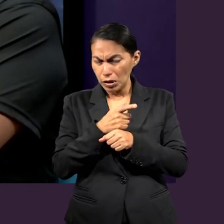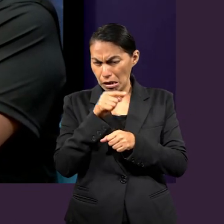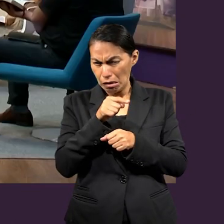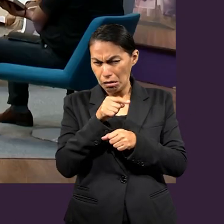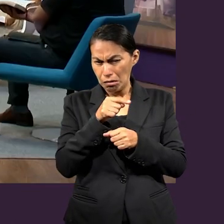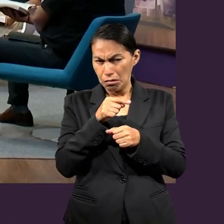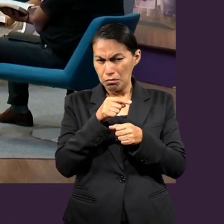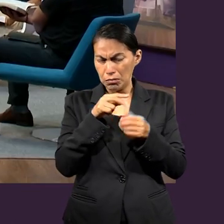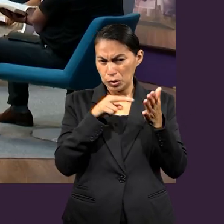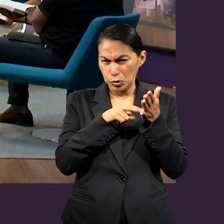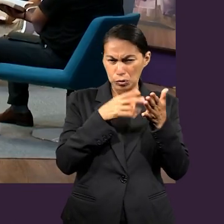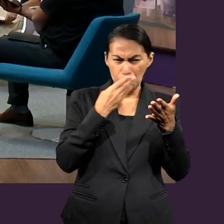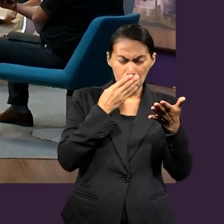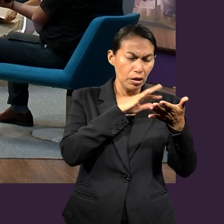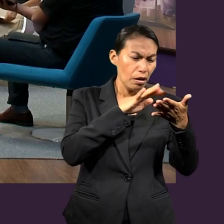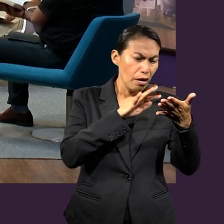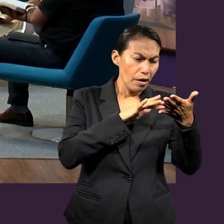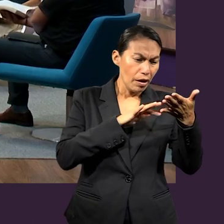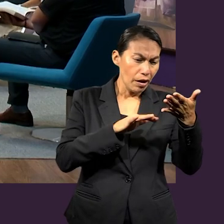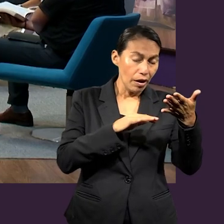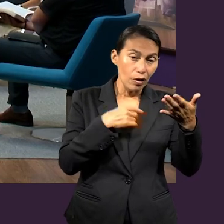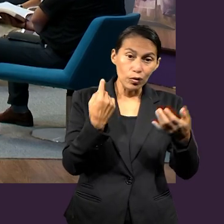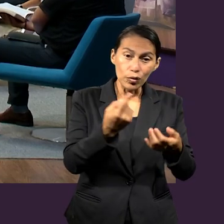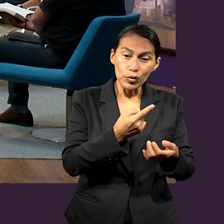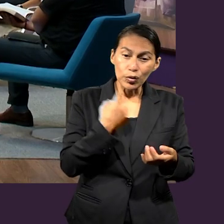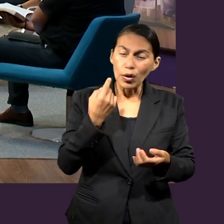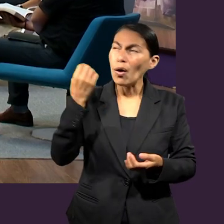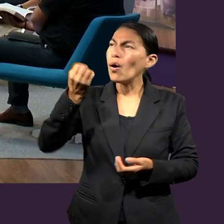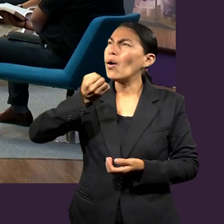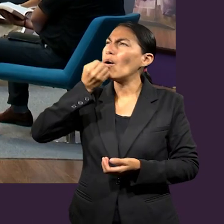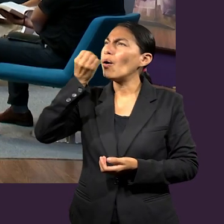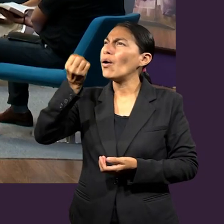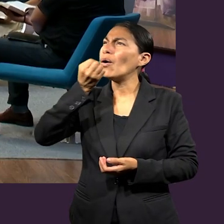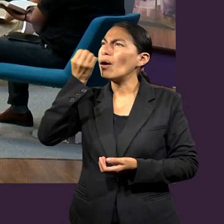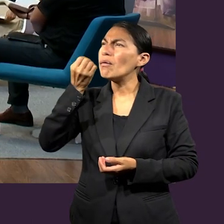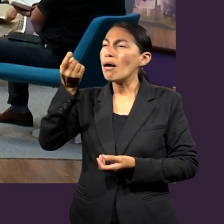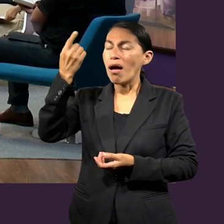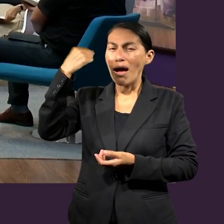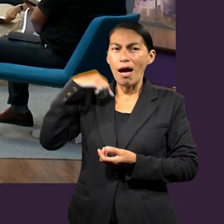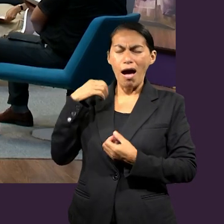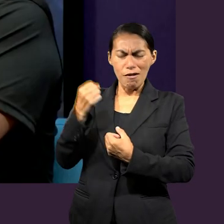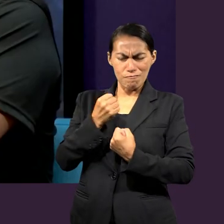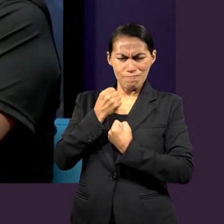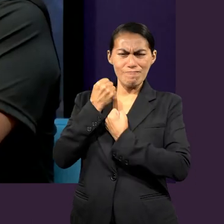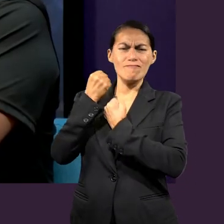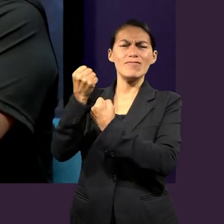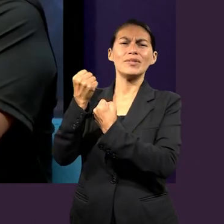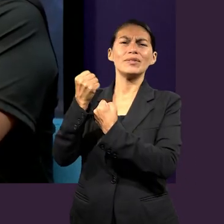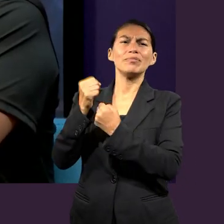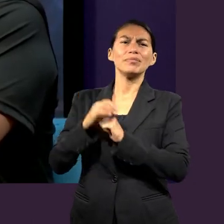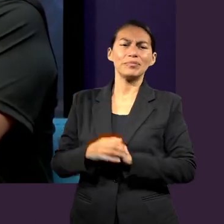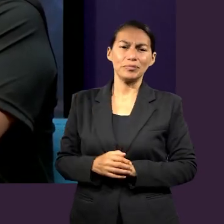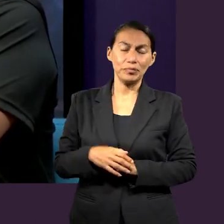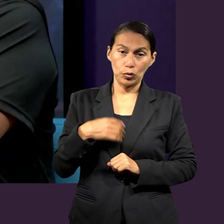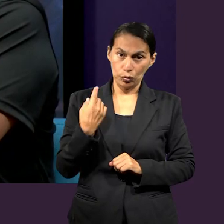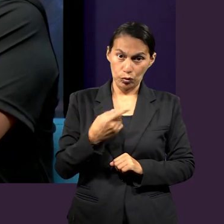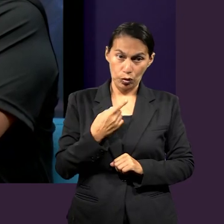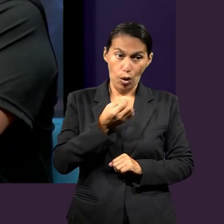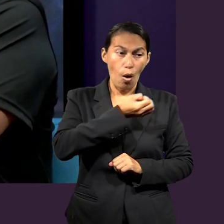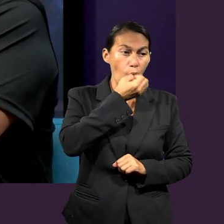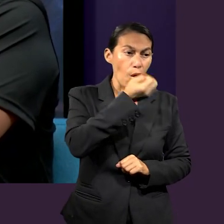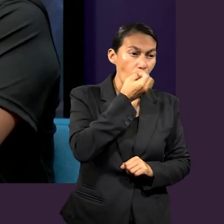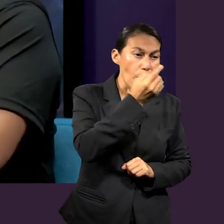cuentas, yo encuentro en estos textos que leyeron que a través de la oración nosotros nos podemos enriquecer también.